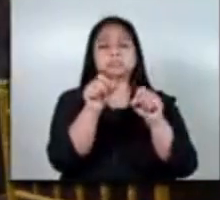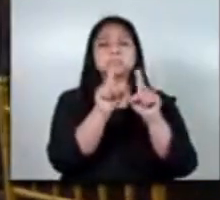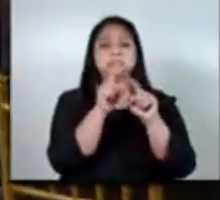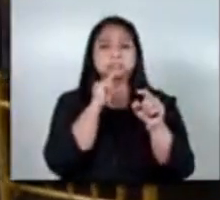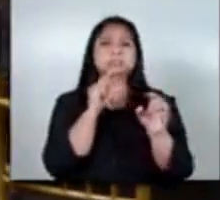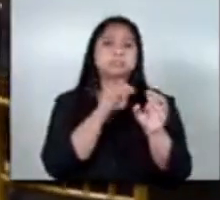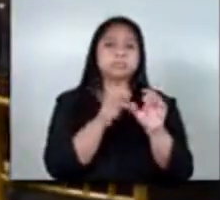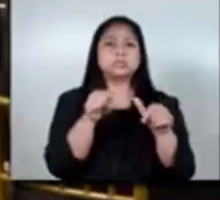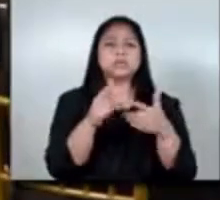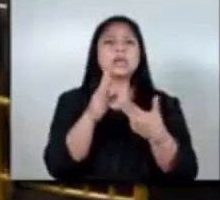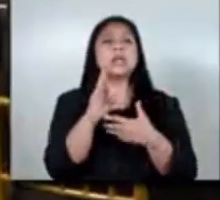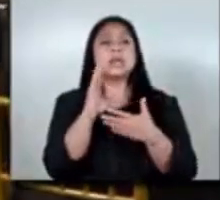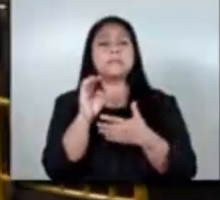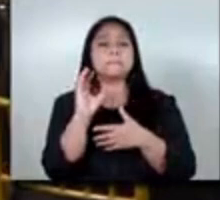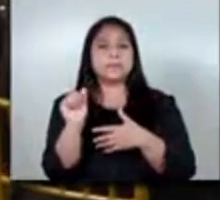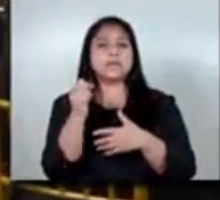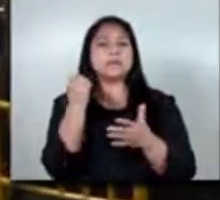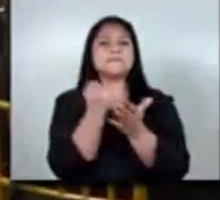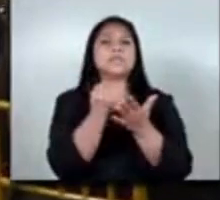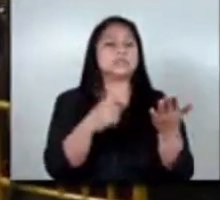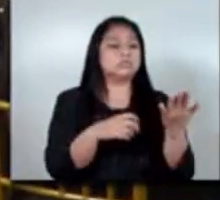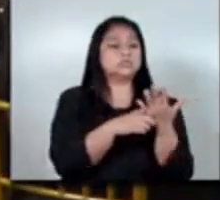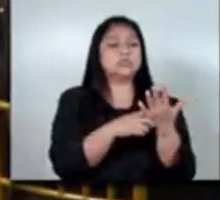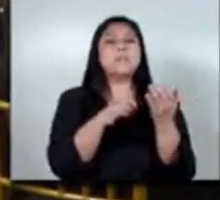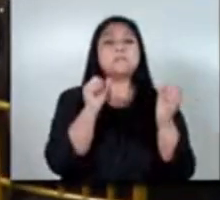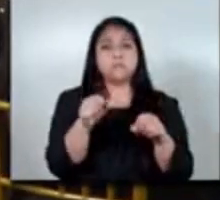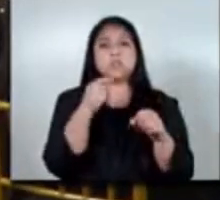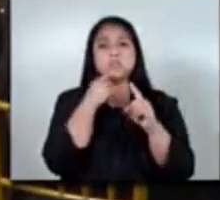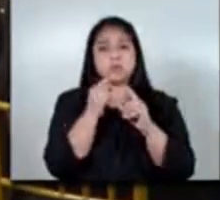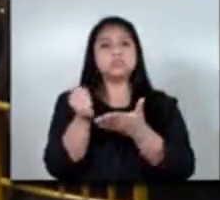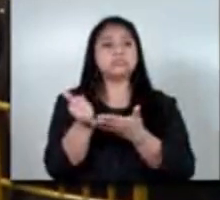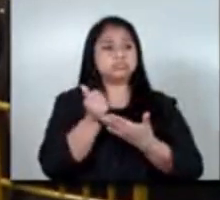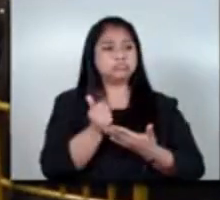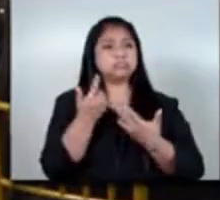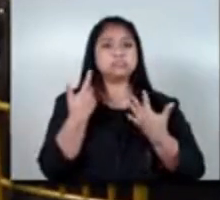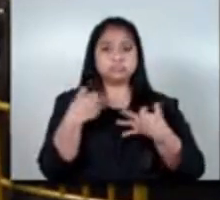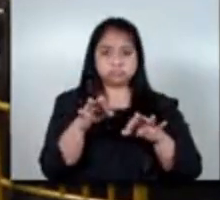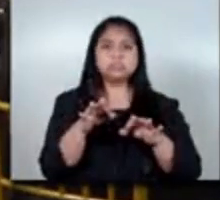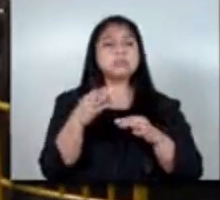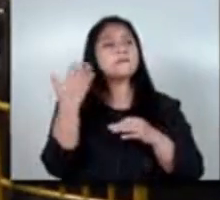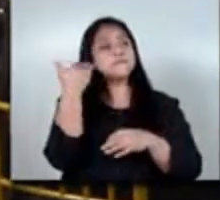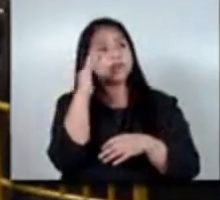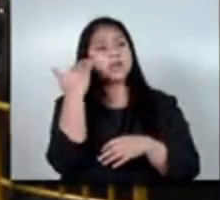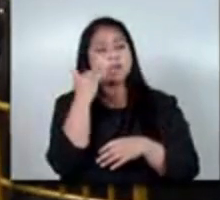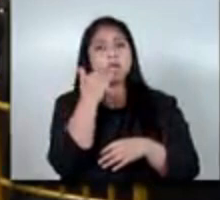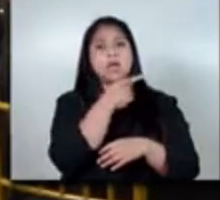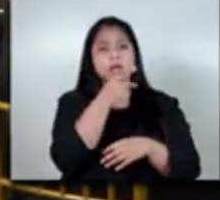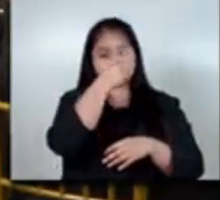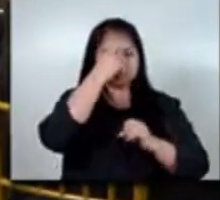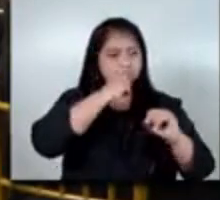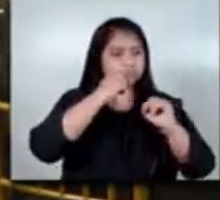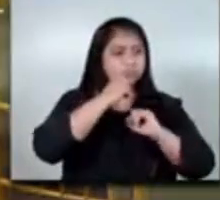entrar en ese tipo de visas que les permita una posibilidad de viajar trabajar